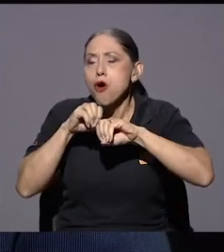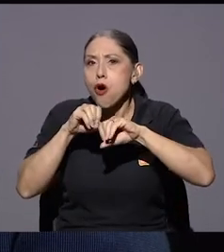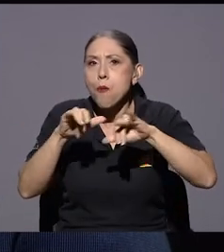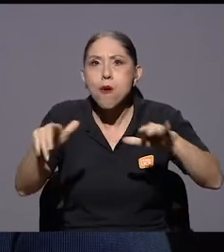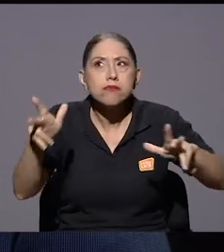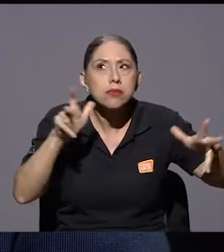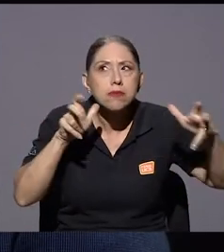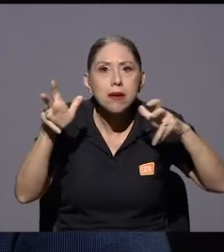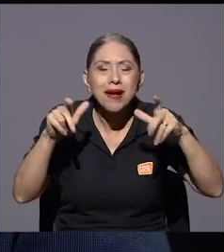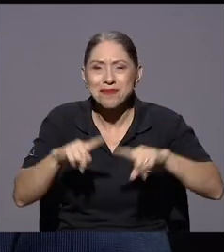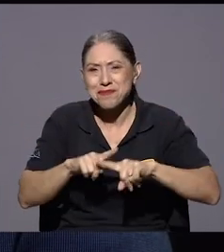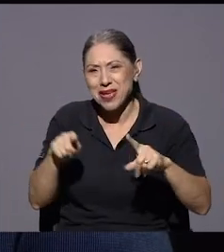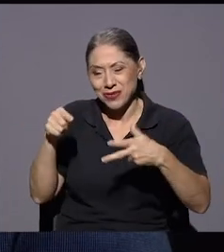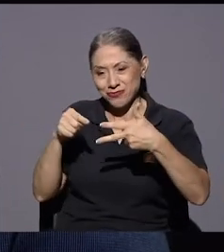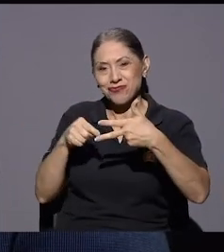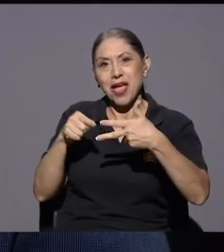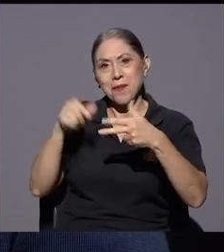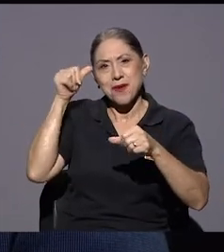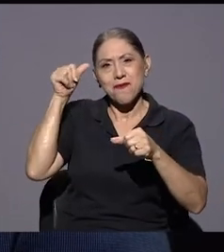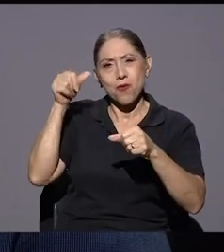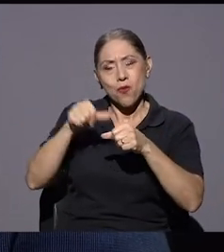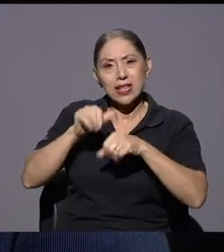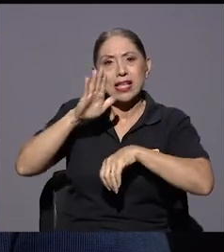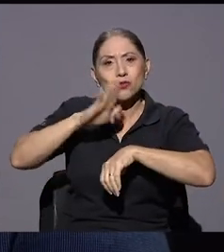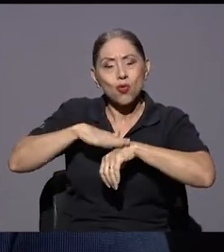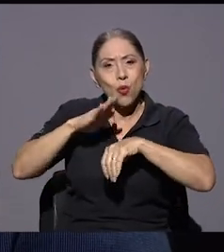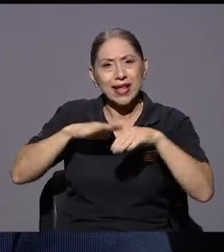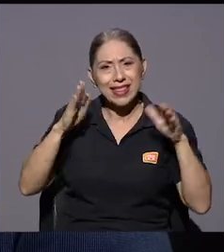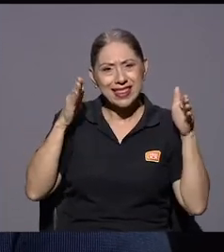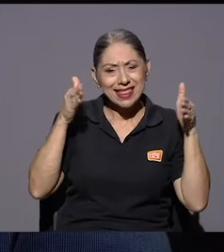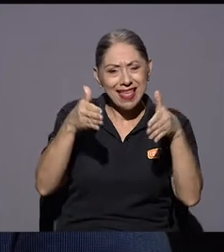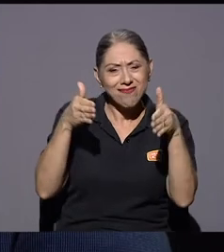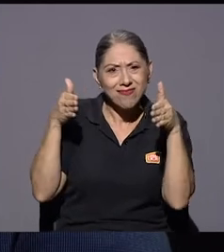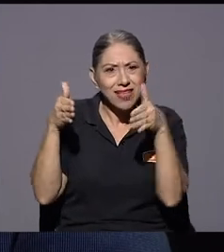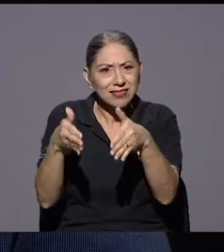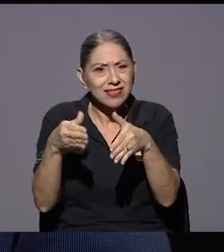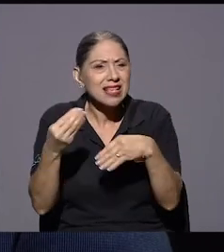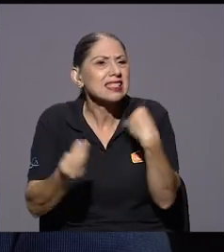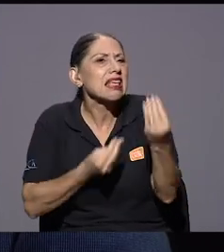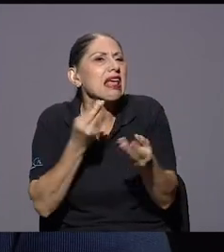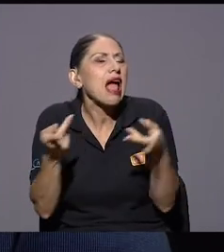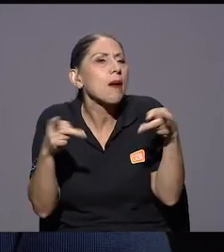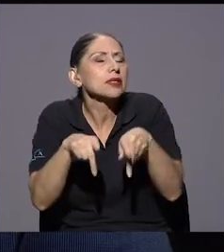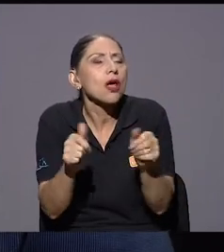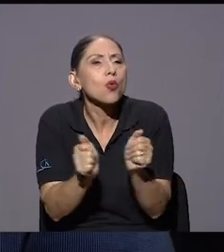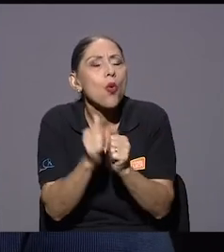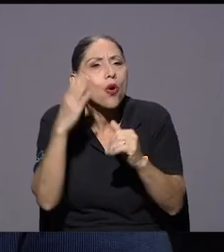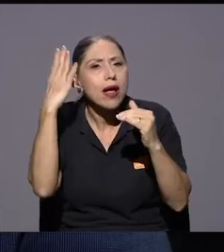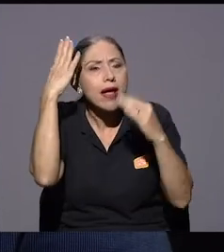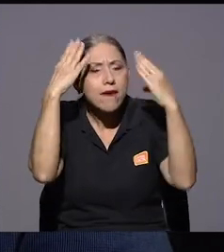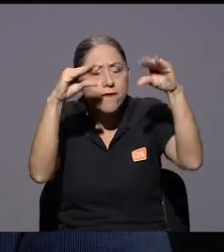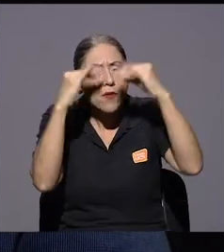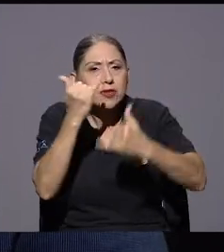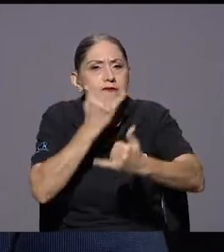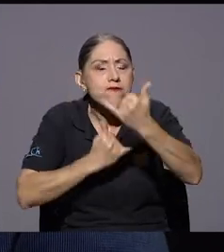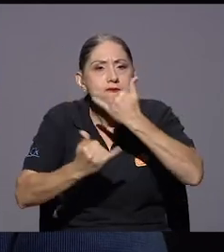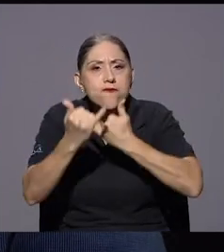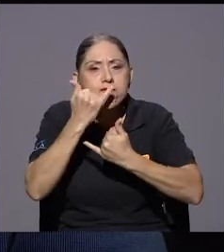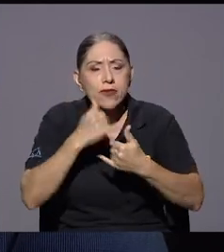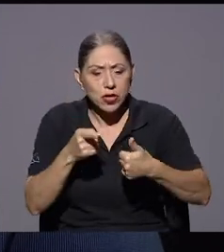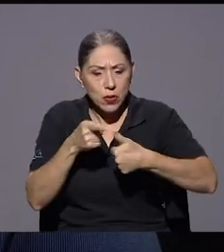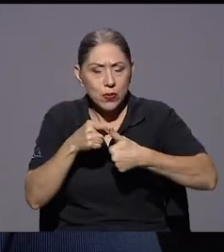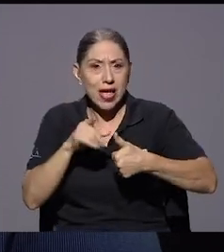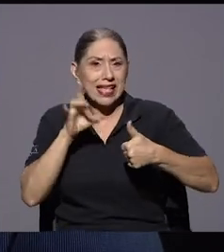me recuerda un poco lo que te decía un poco de las tendencias de por dónde ha ido la desinformación durante estos años o sea te menciona el tema de la